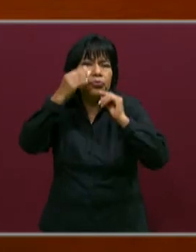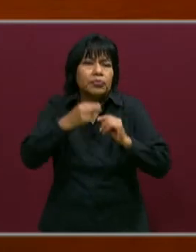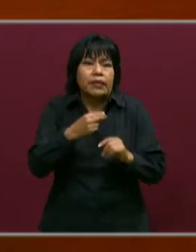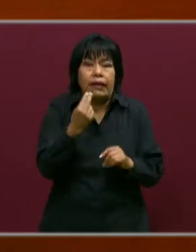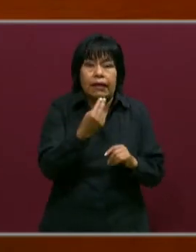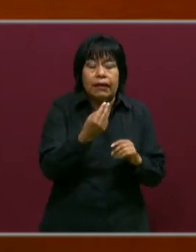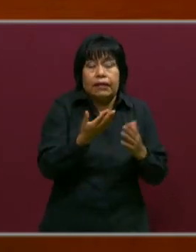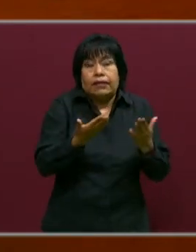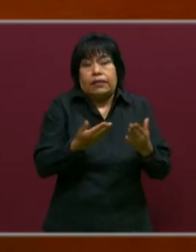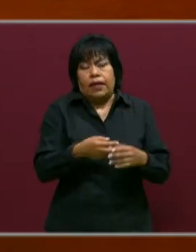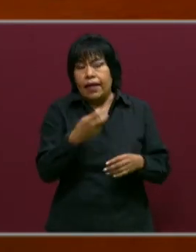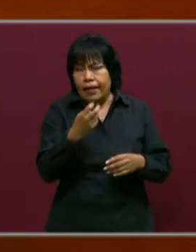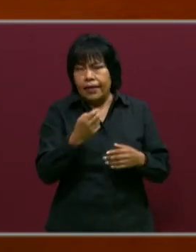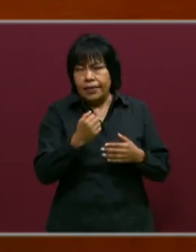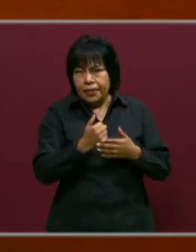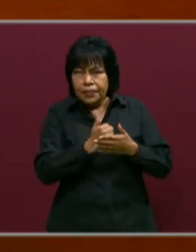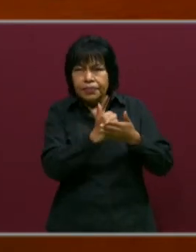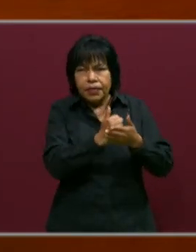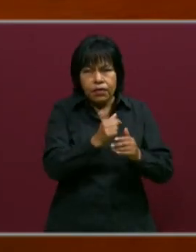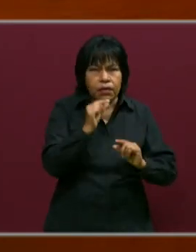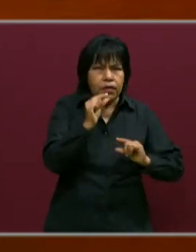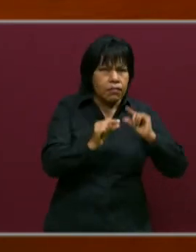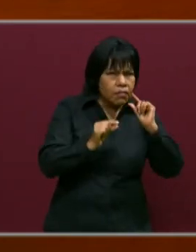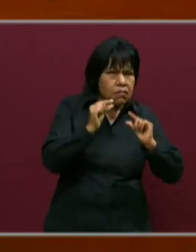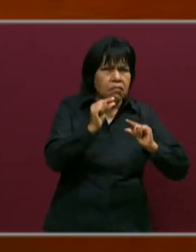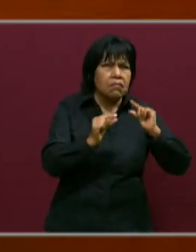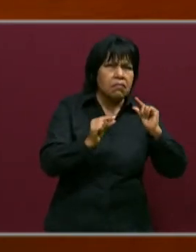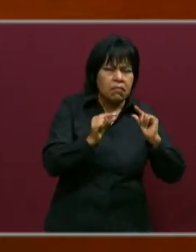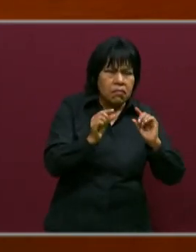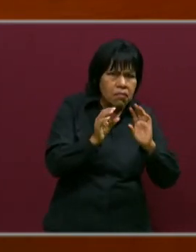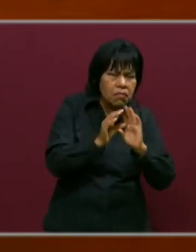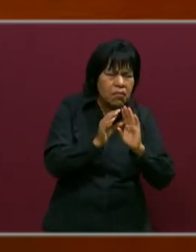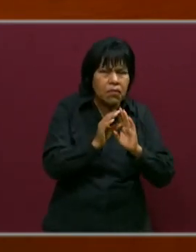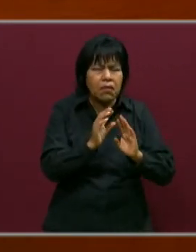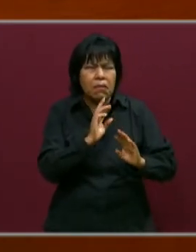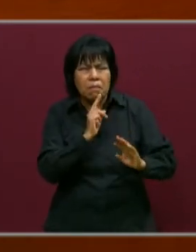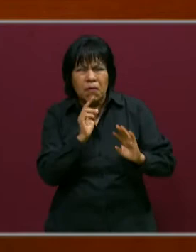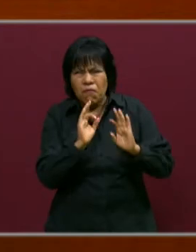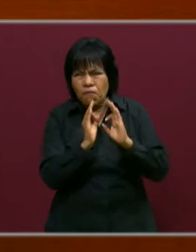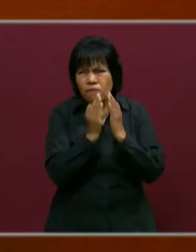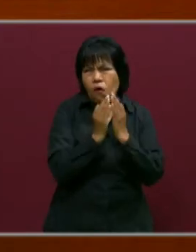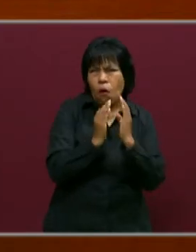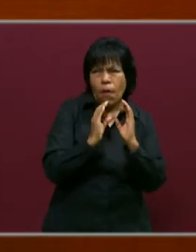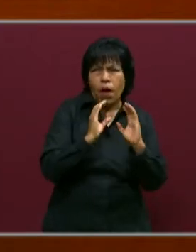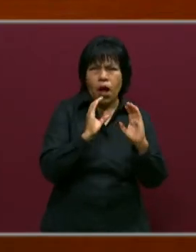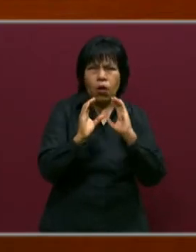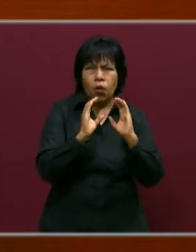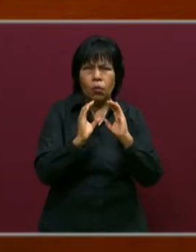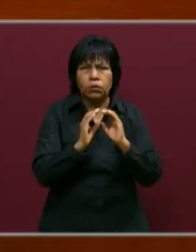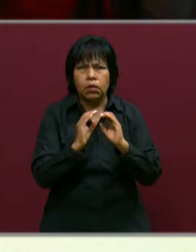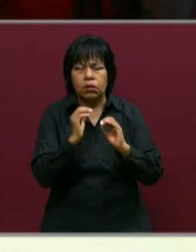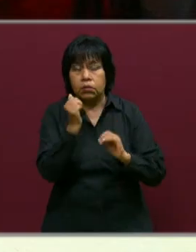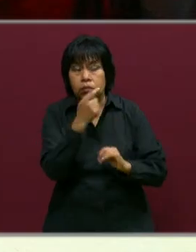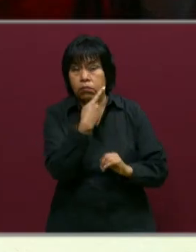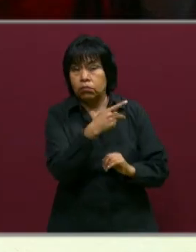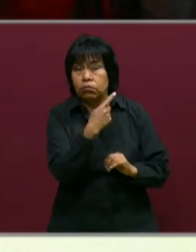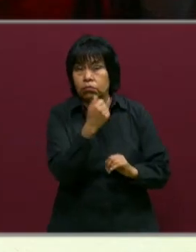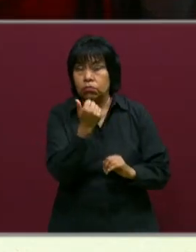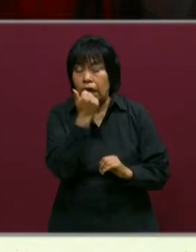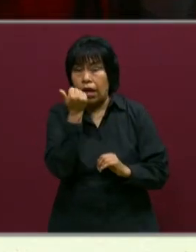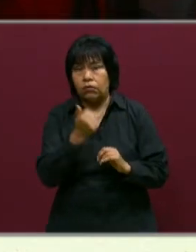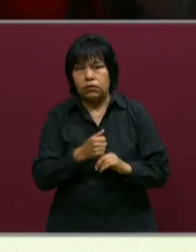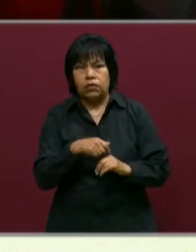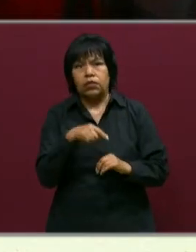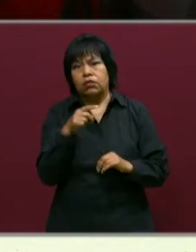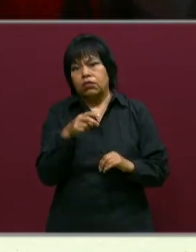eso nos ha ayudado a que también ellas puedan tener una mejor forma de comunicación con sus alumnos, ¿no? Y cómo ellos